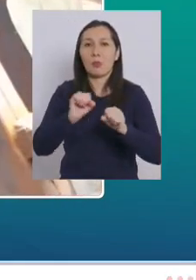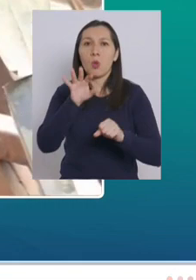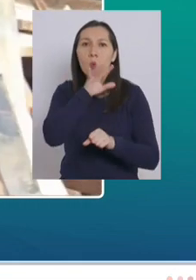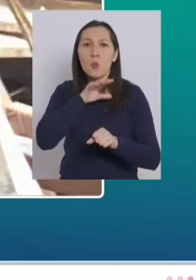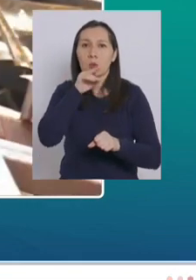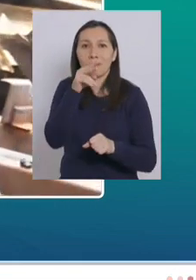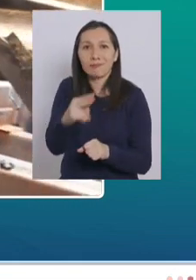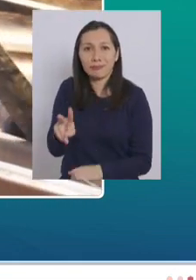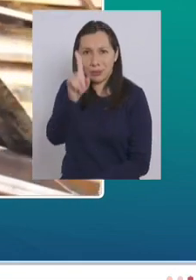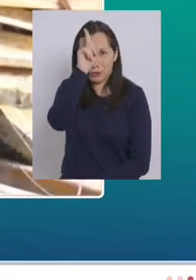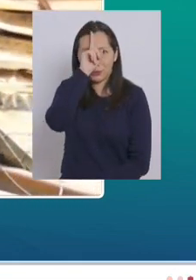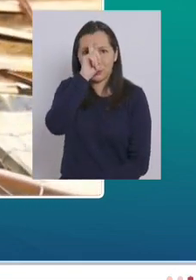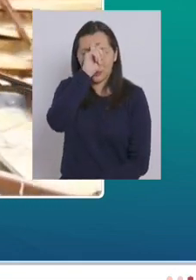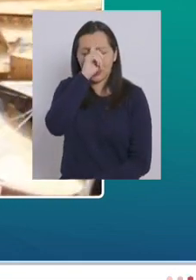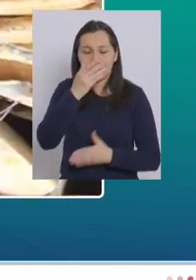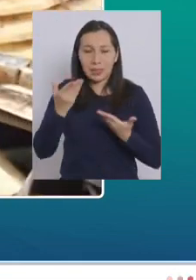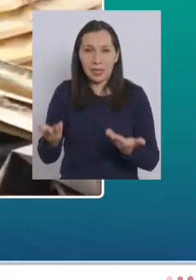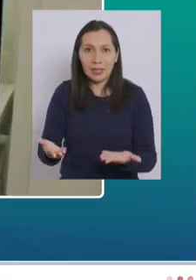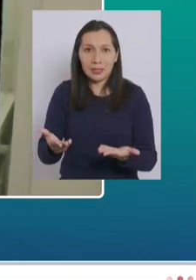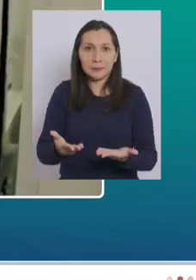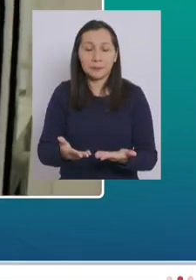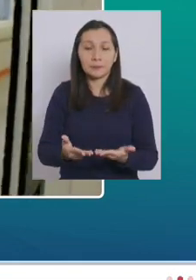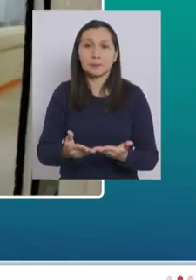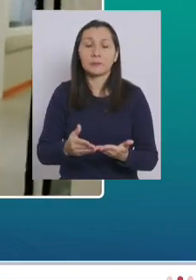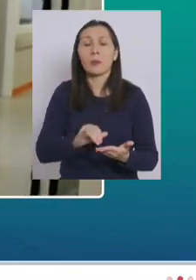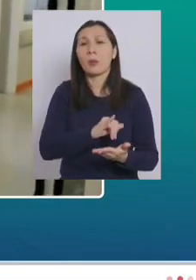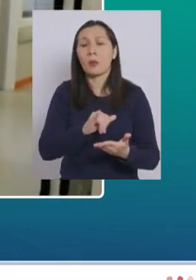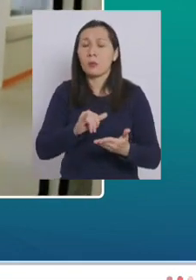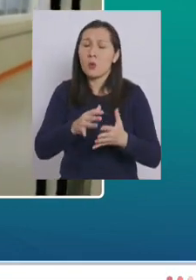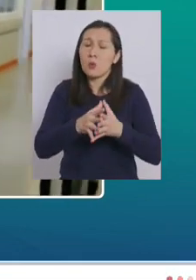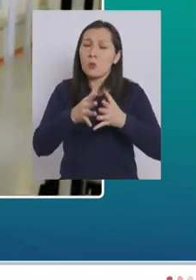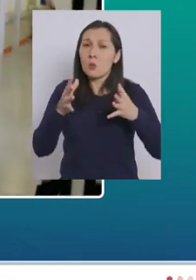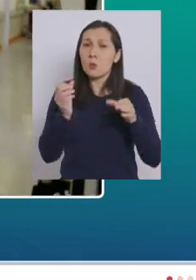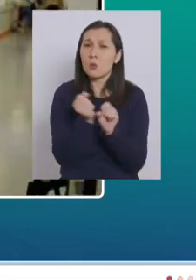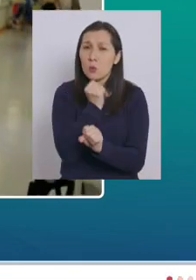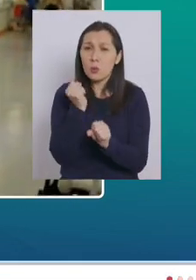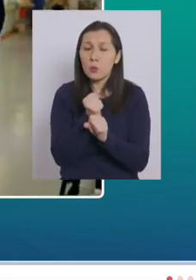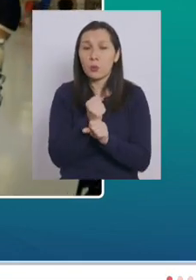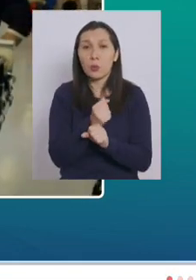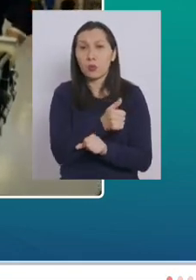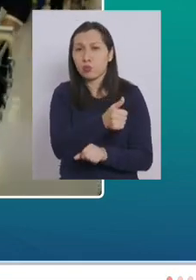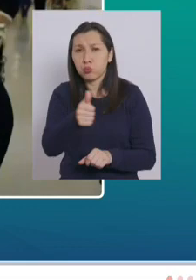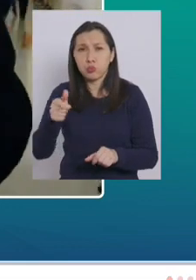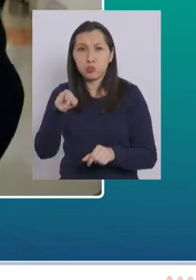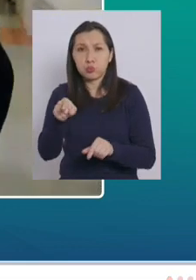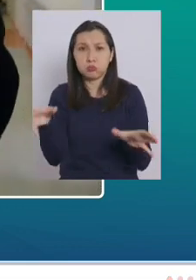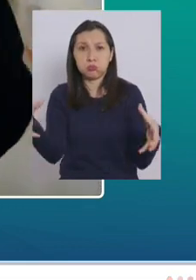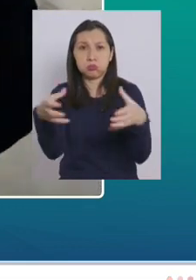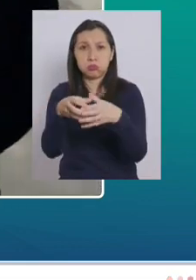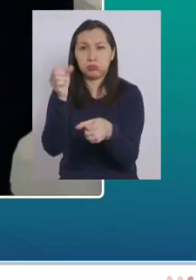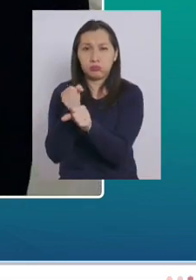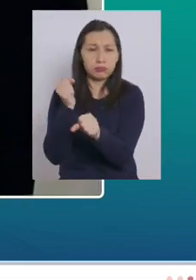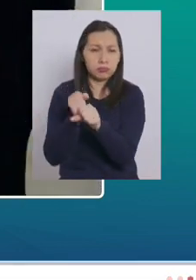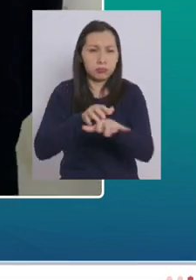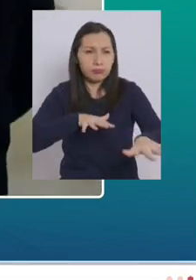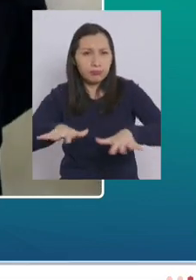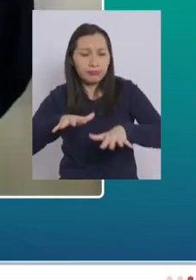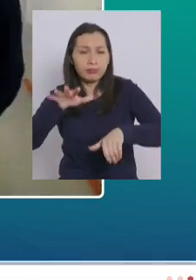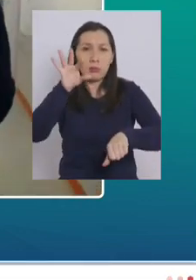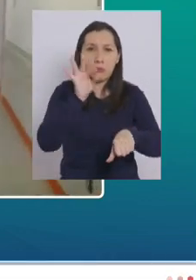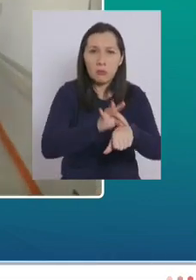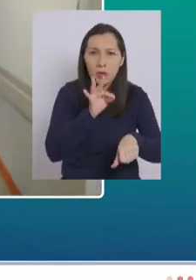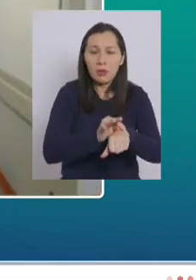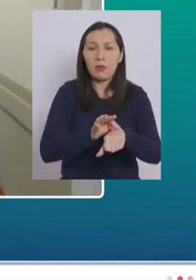su dependencia. Con el tremendo trabajo de todo su equipo médico